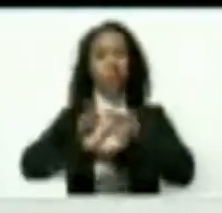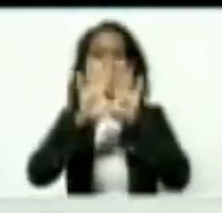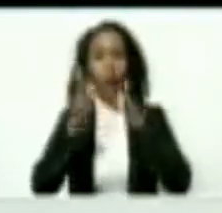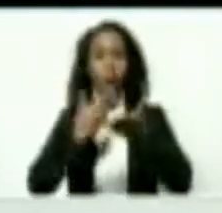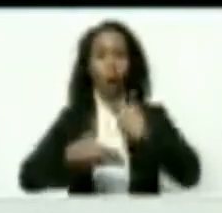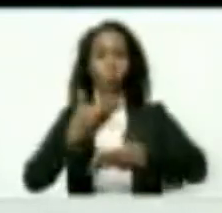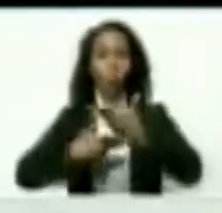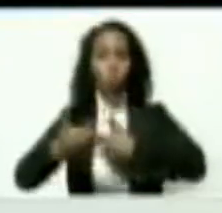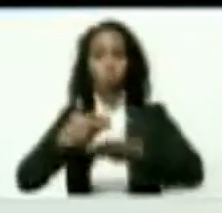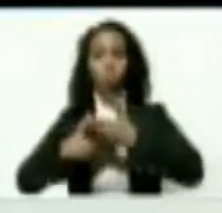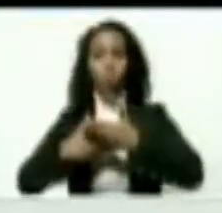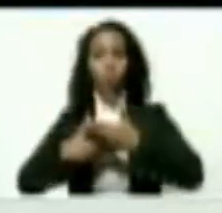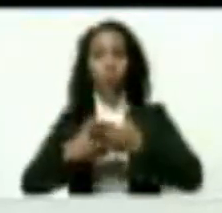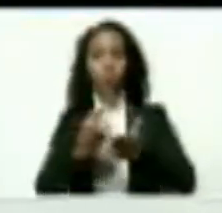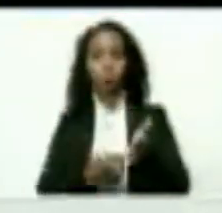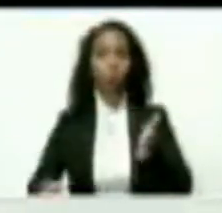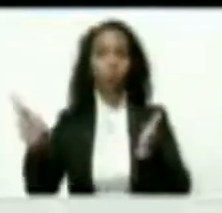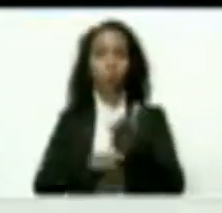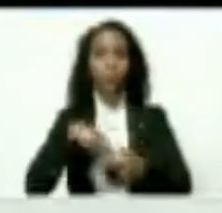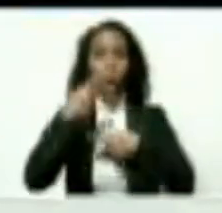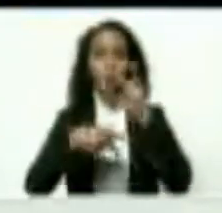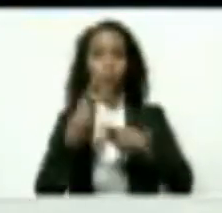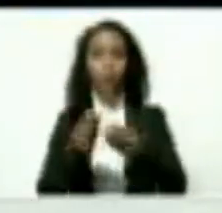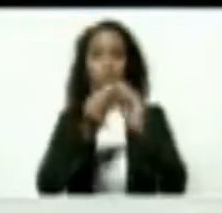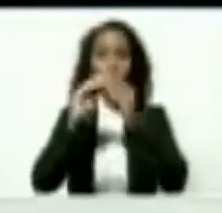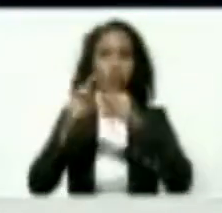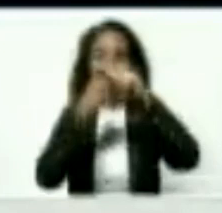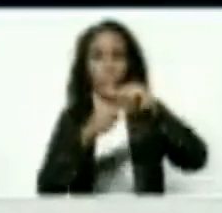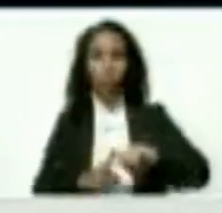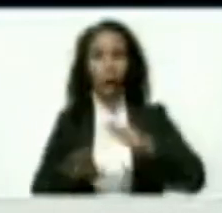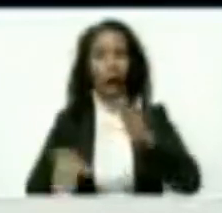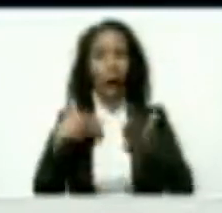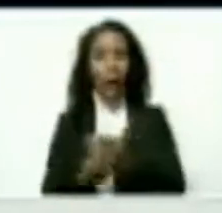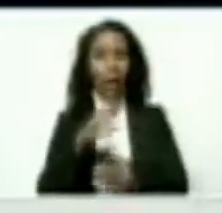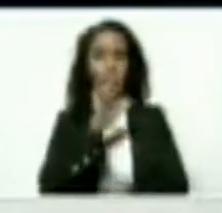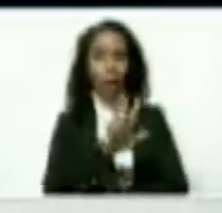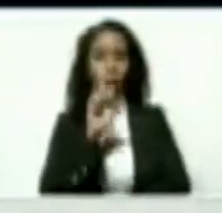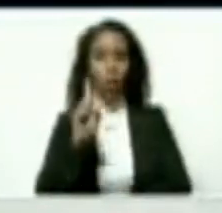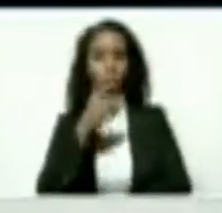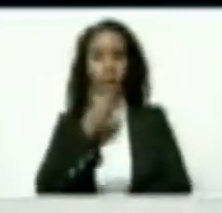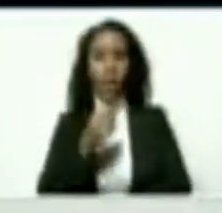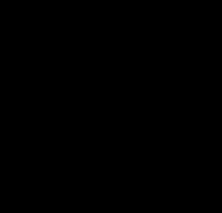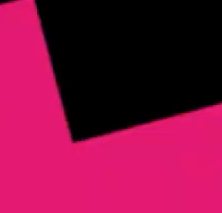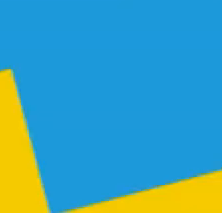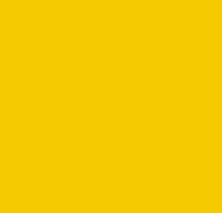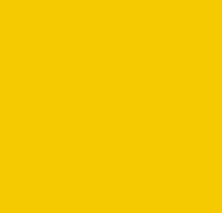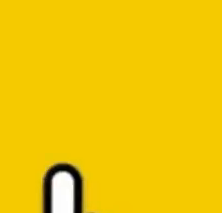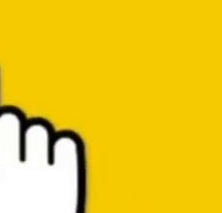cooperación y reafirmamos la política de ajuste hasta el 31 de diciembre de este año 2022.